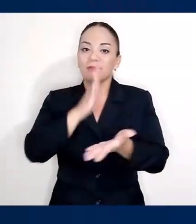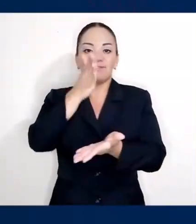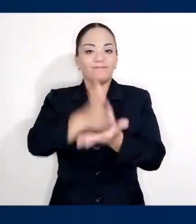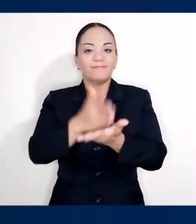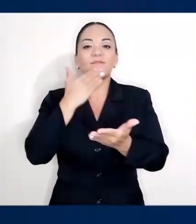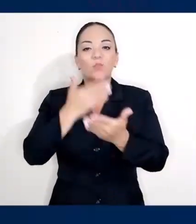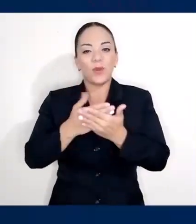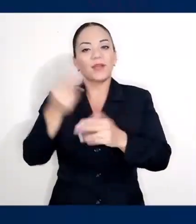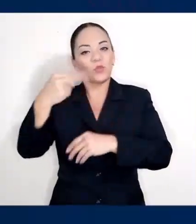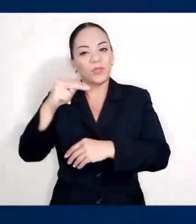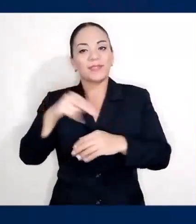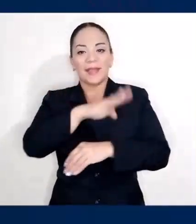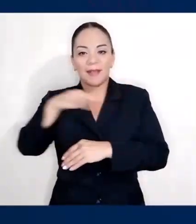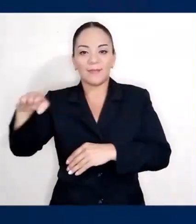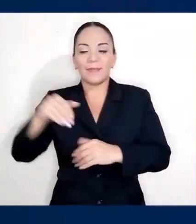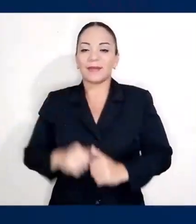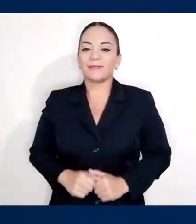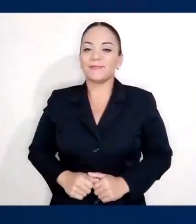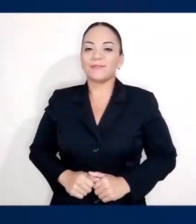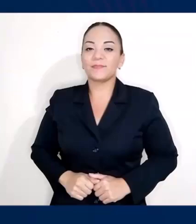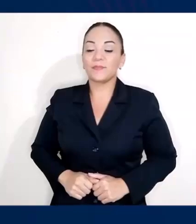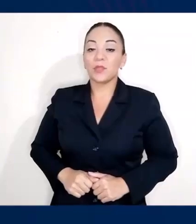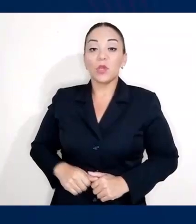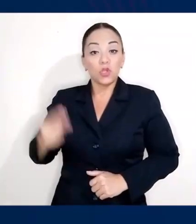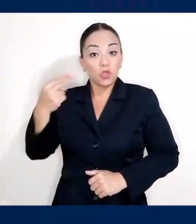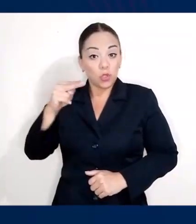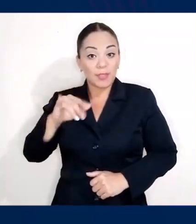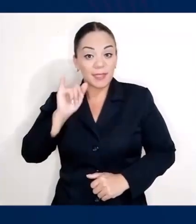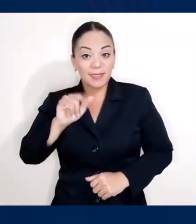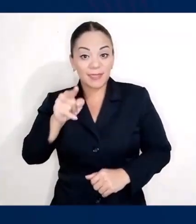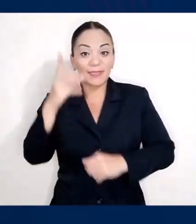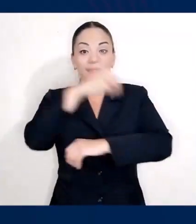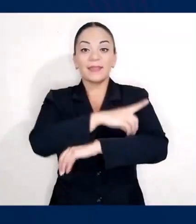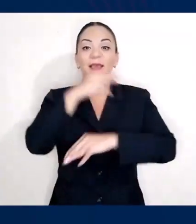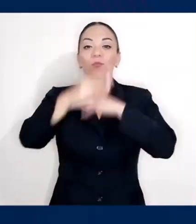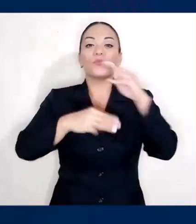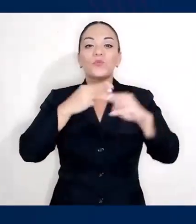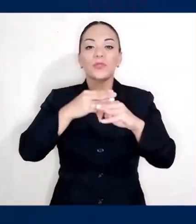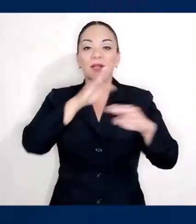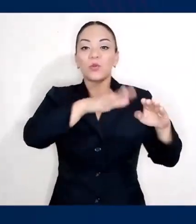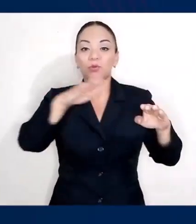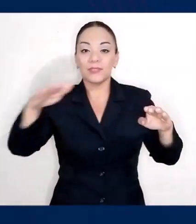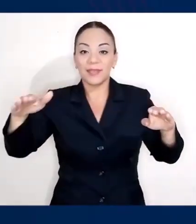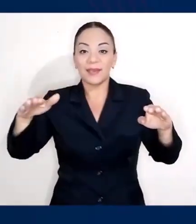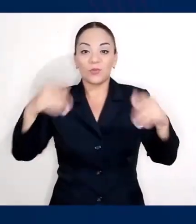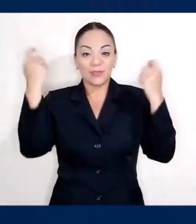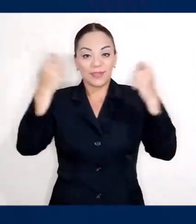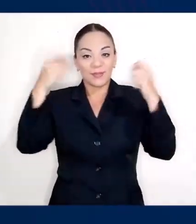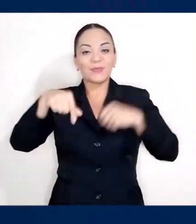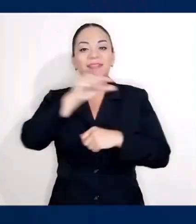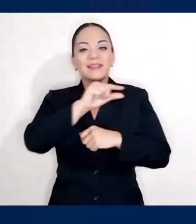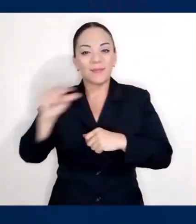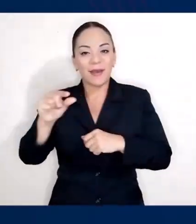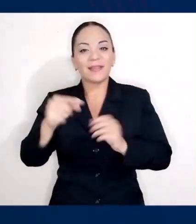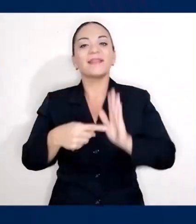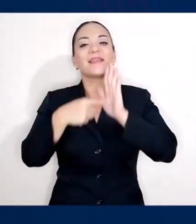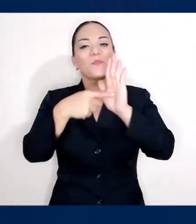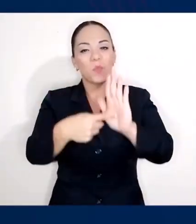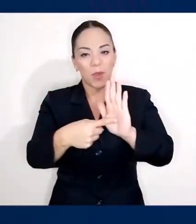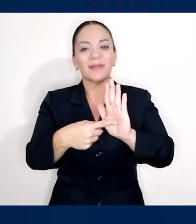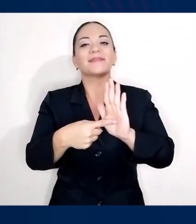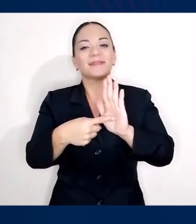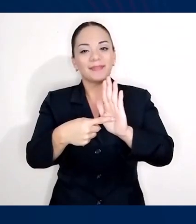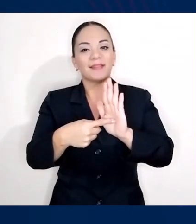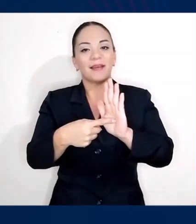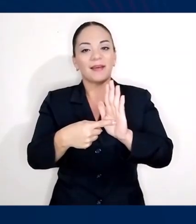para el ecosistema marino. Una noticia así en el marco del Día Mundial del Océano celebrado esta semana demuestra